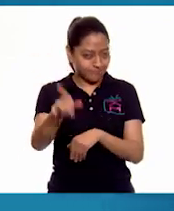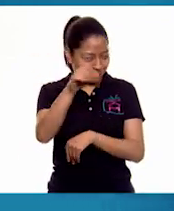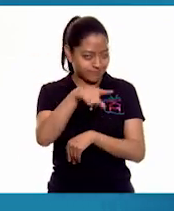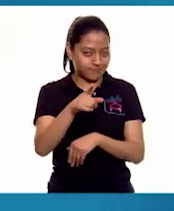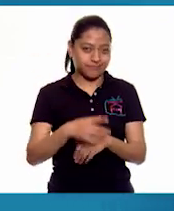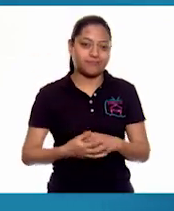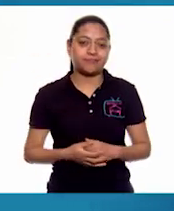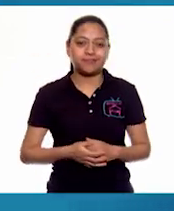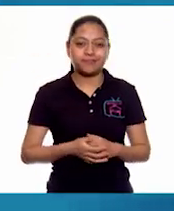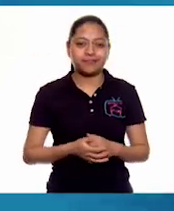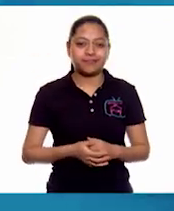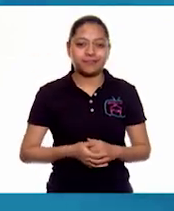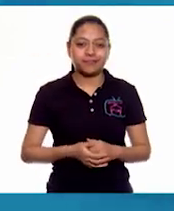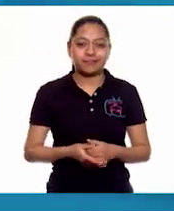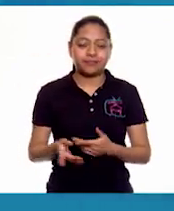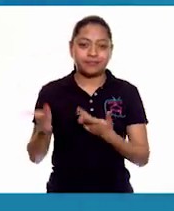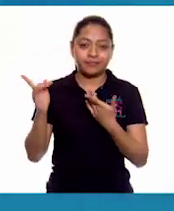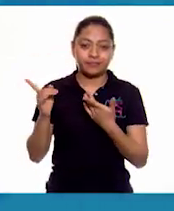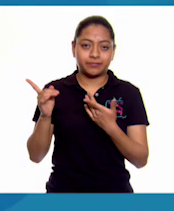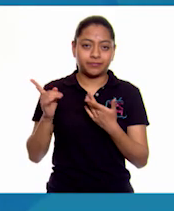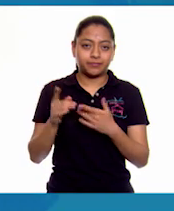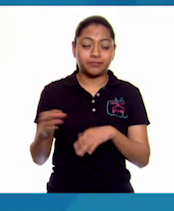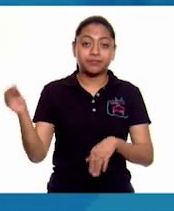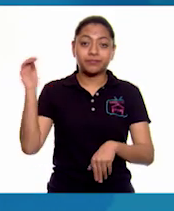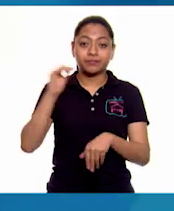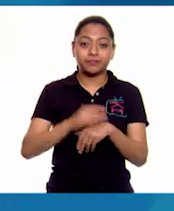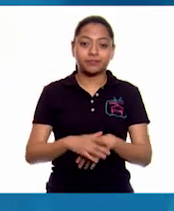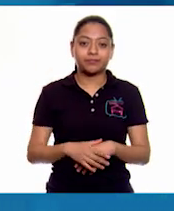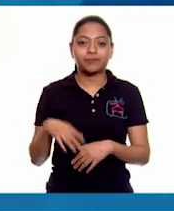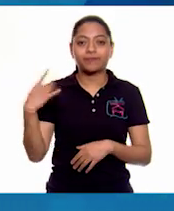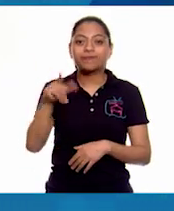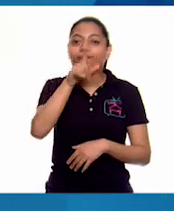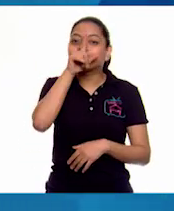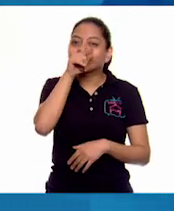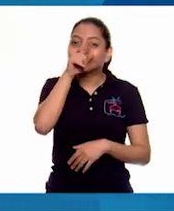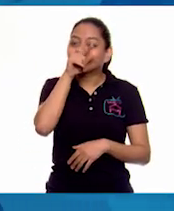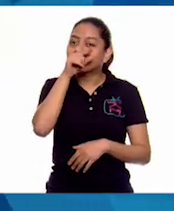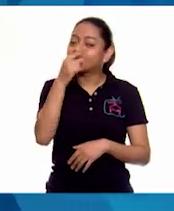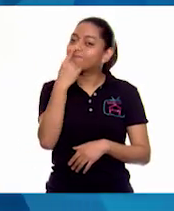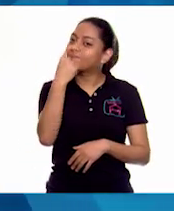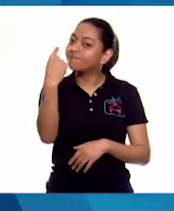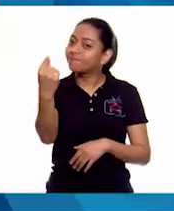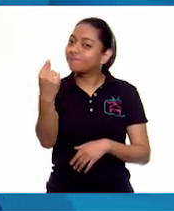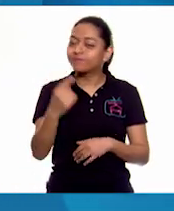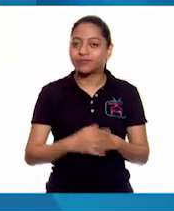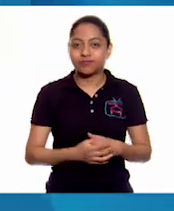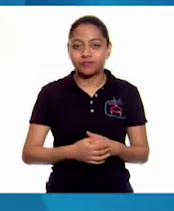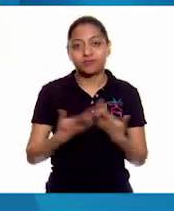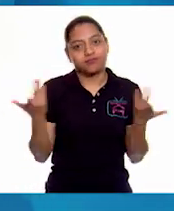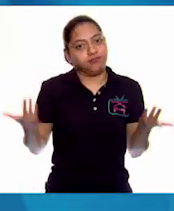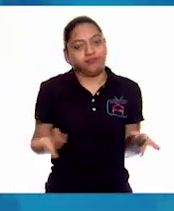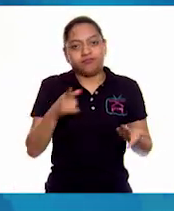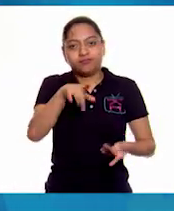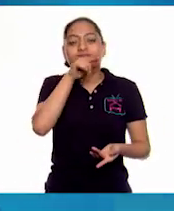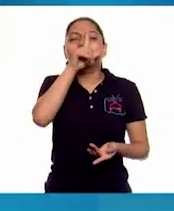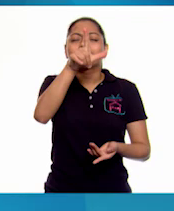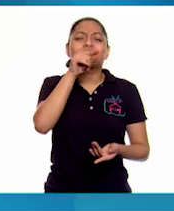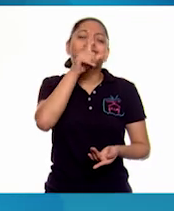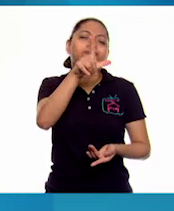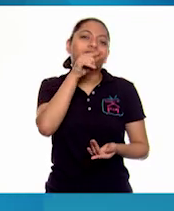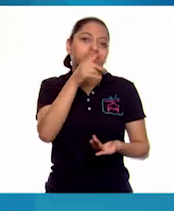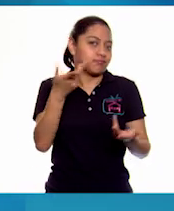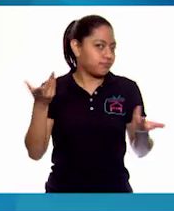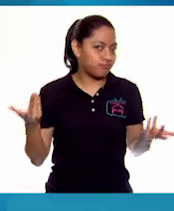amigos. Aquí vamos a ponerle su piquito, si no, cómo va a cantar este gallo por las